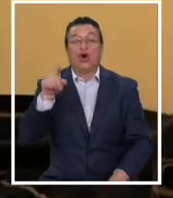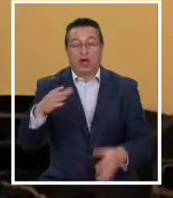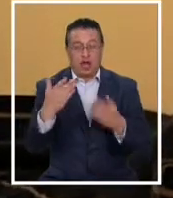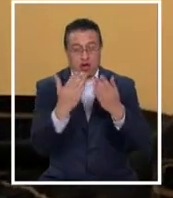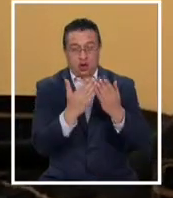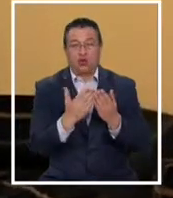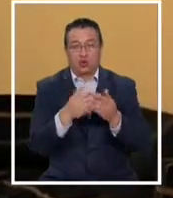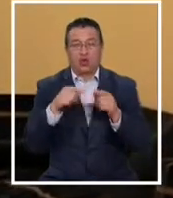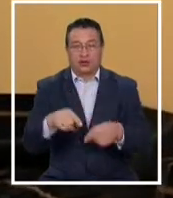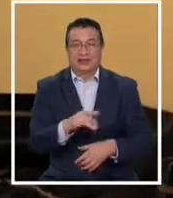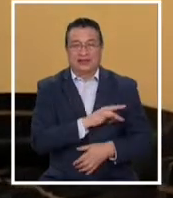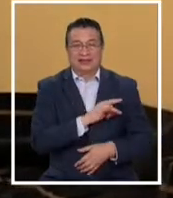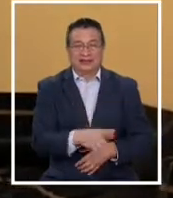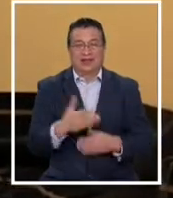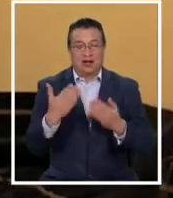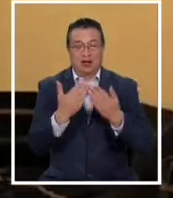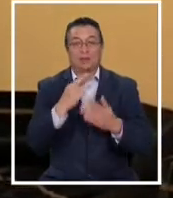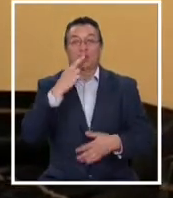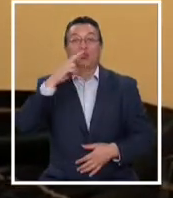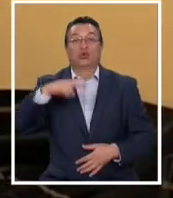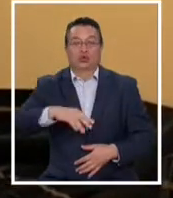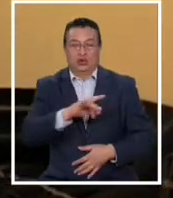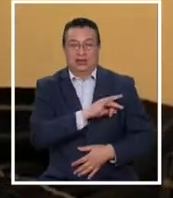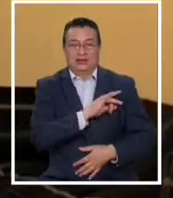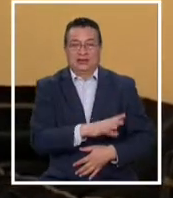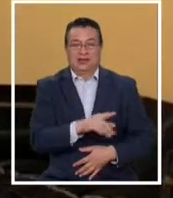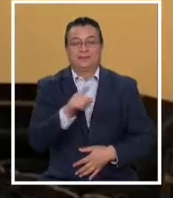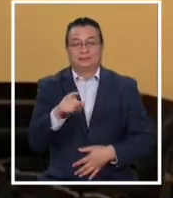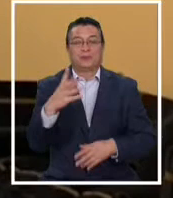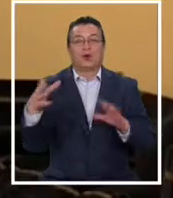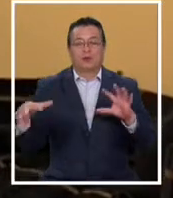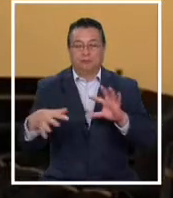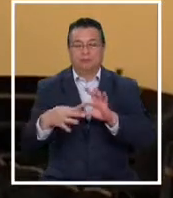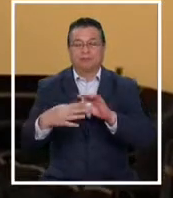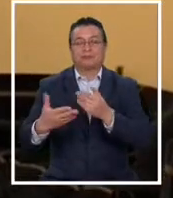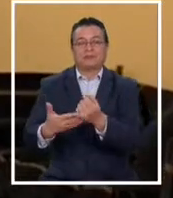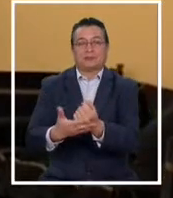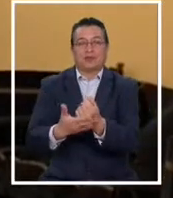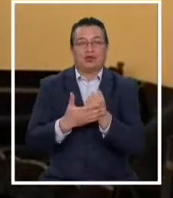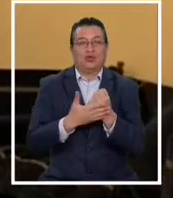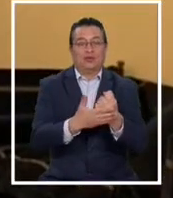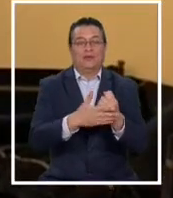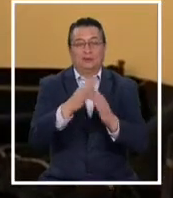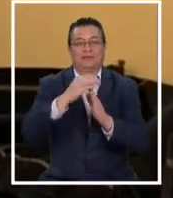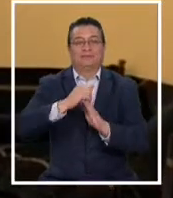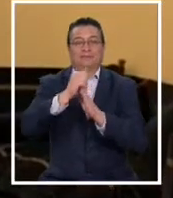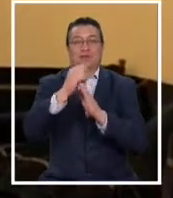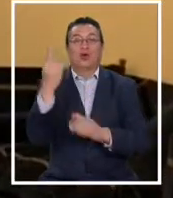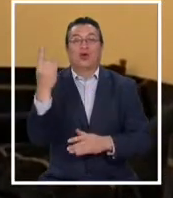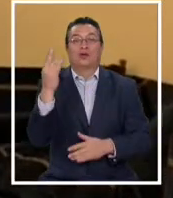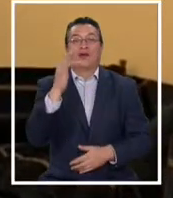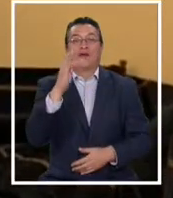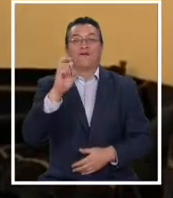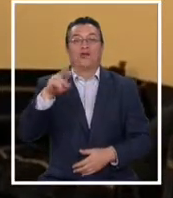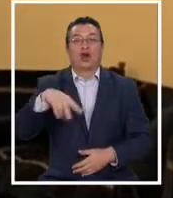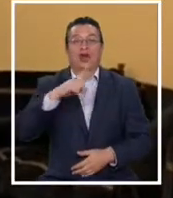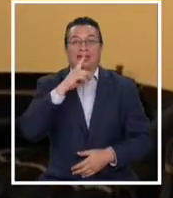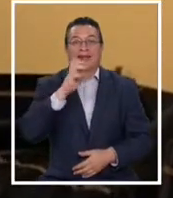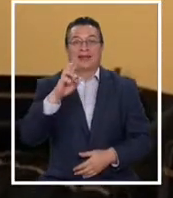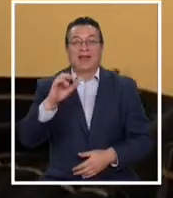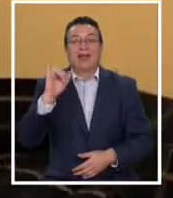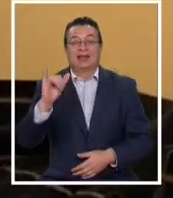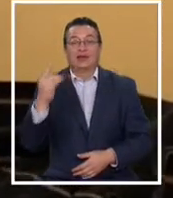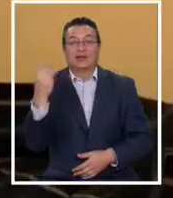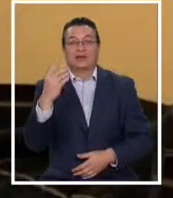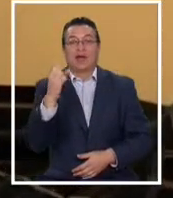país. La estamos estudiando en el sur de Chile a través de una colaboración que lidera la Universidad de Frontera y en que participa la